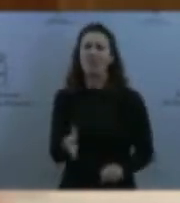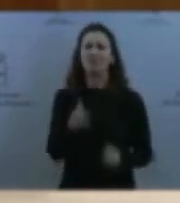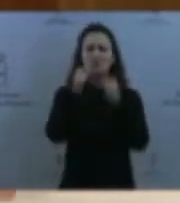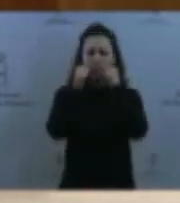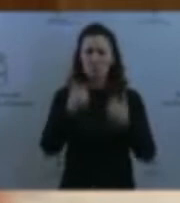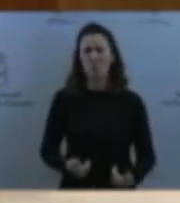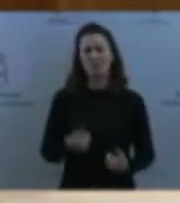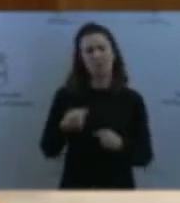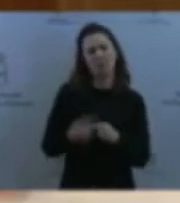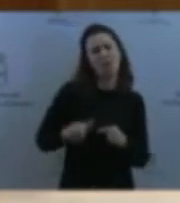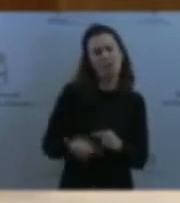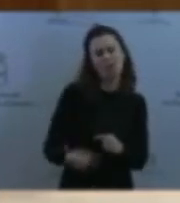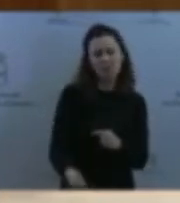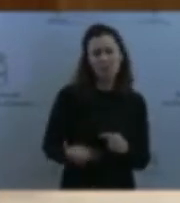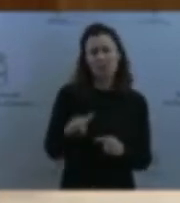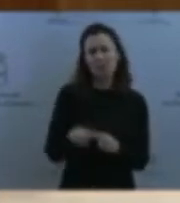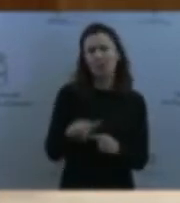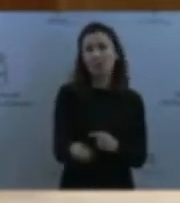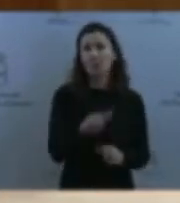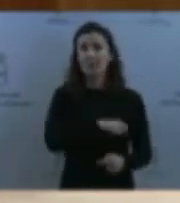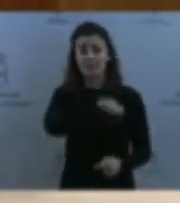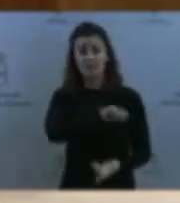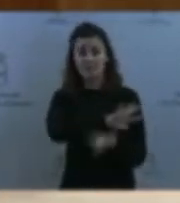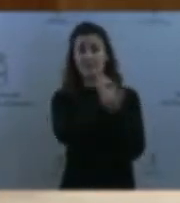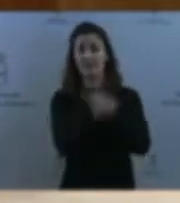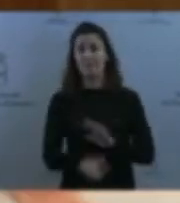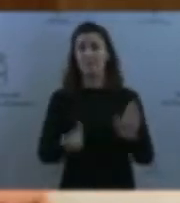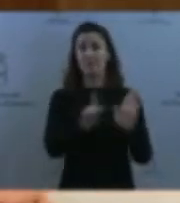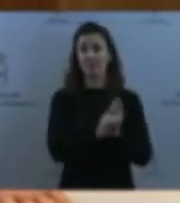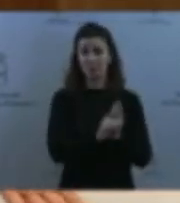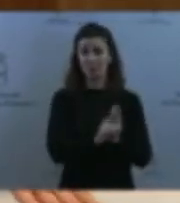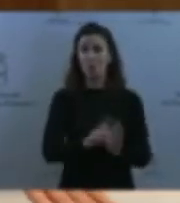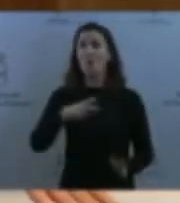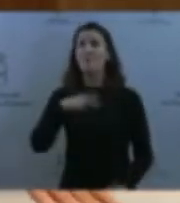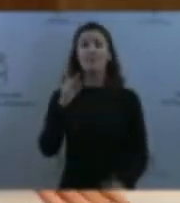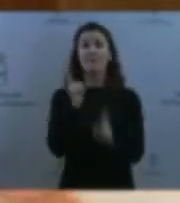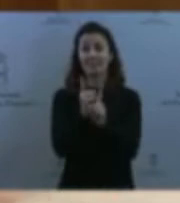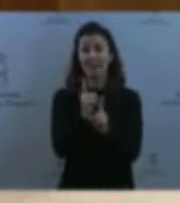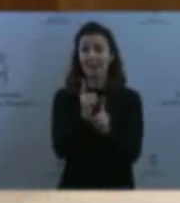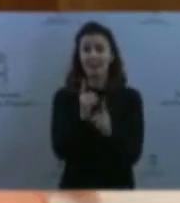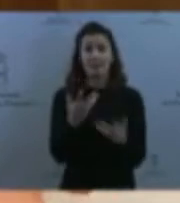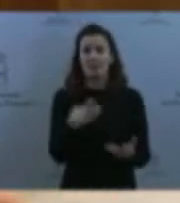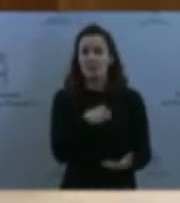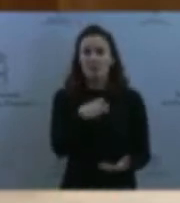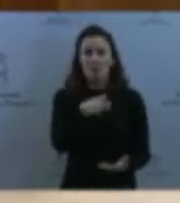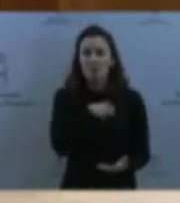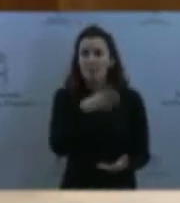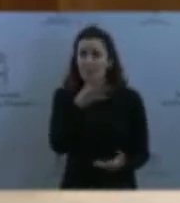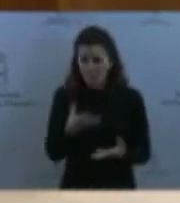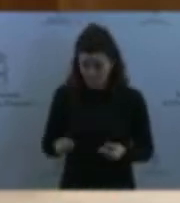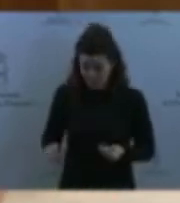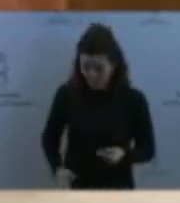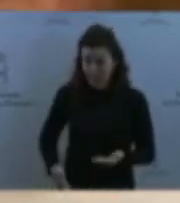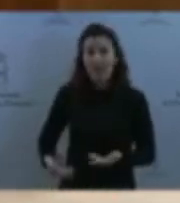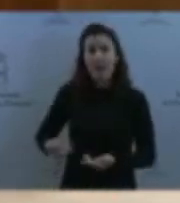la edad por un decreto de un fiscal y es irrecurrible, aunque tengas documentación de tu país de origen que acredite tu